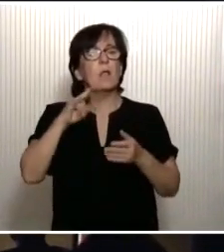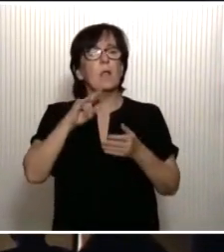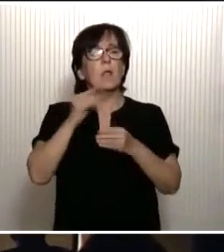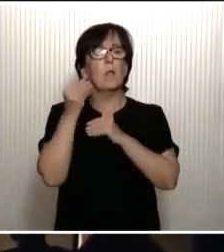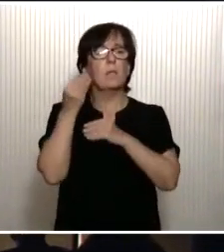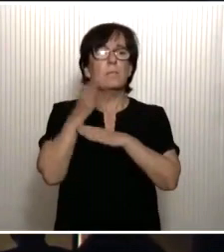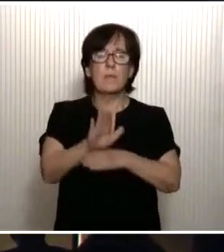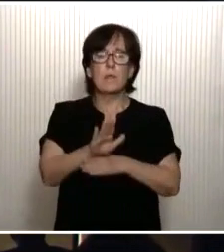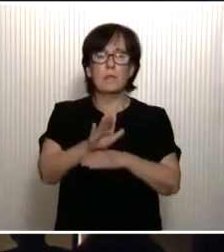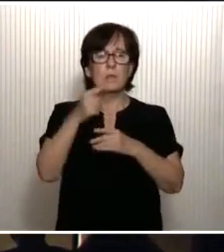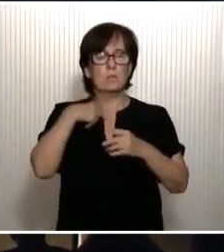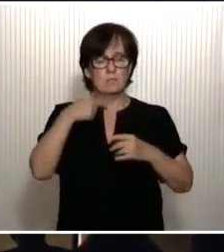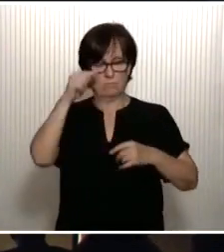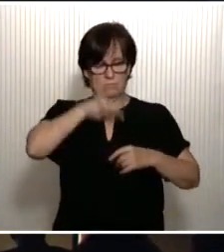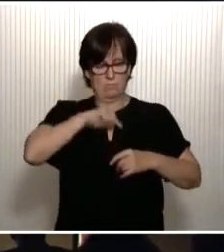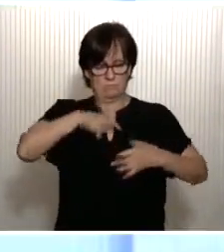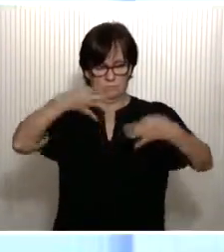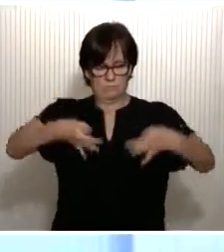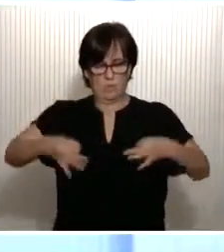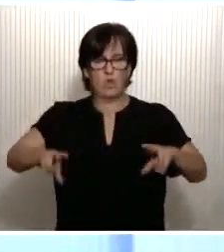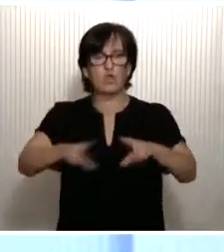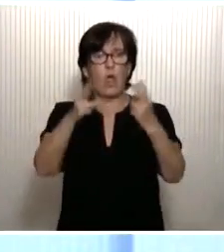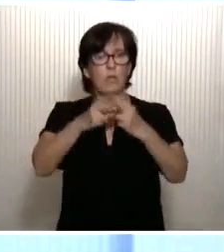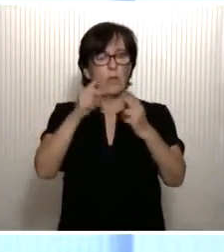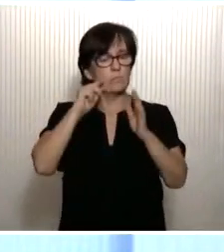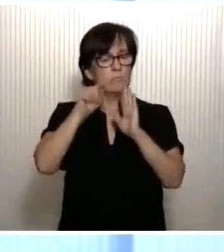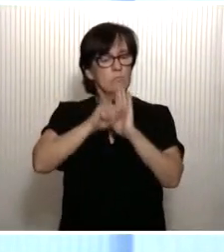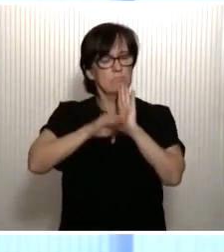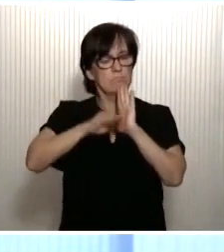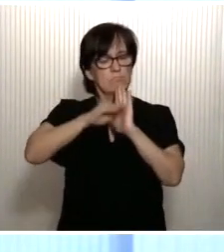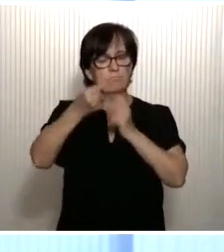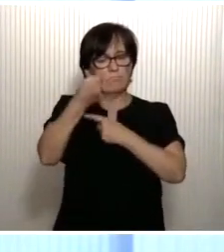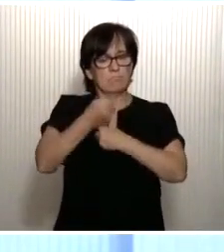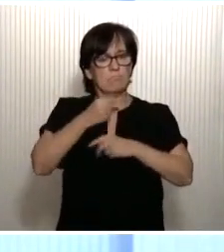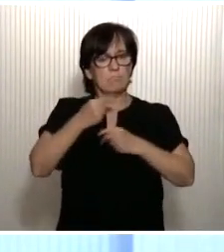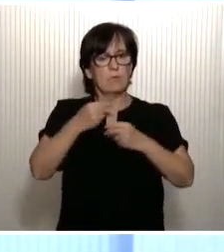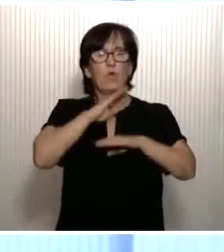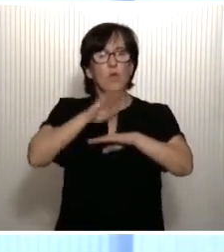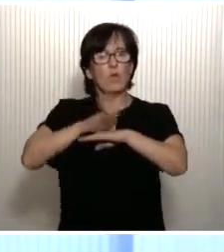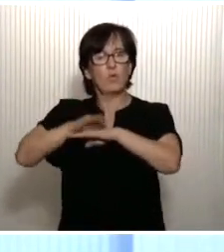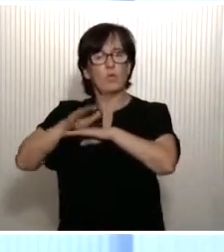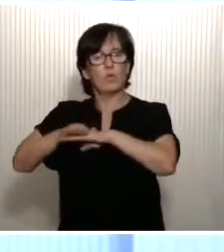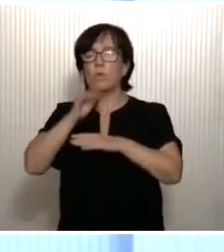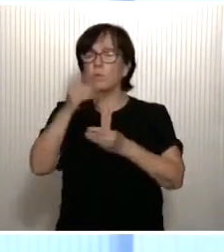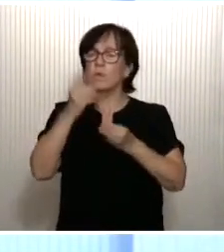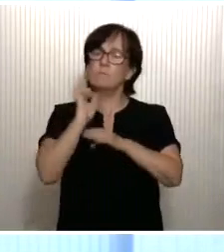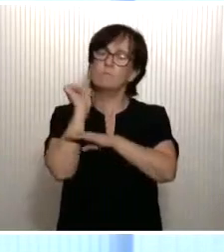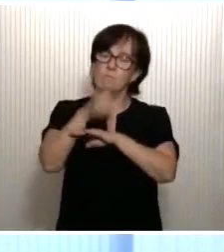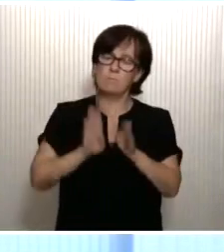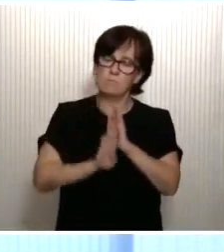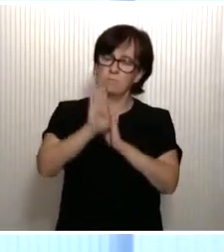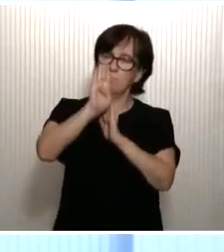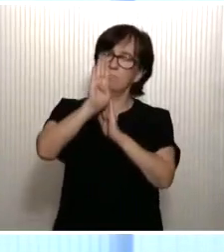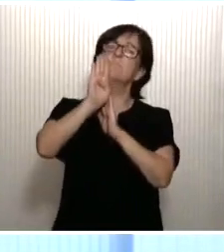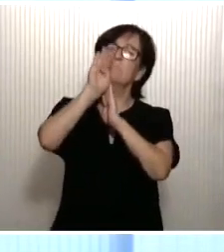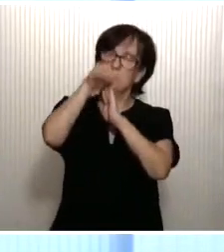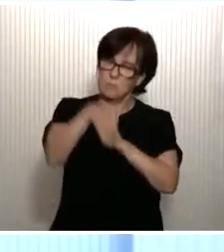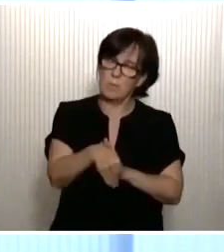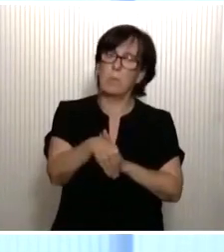una disciplina social que nos permitió doblegar la curva y mantener a raya al virus antes del verano.